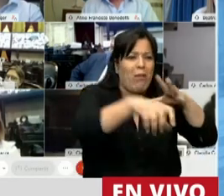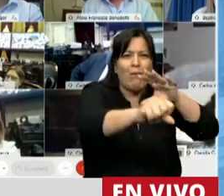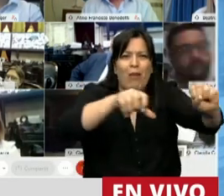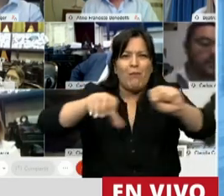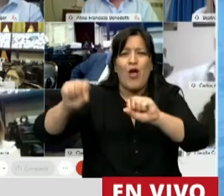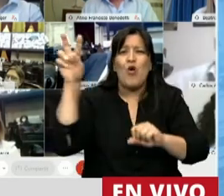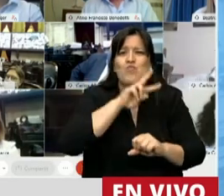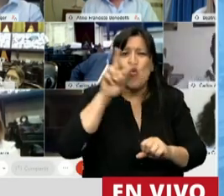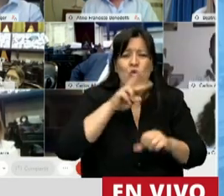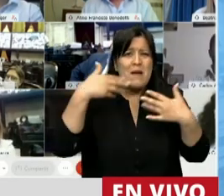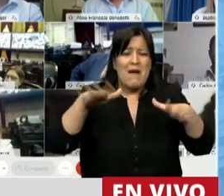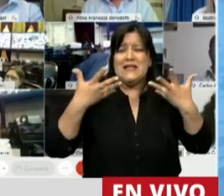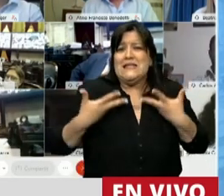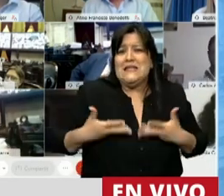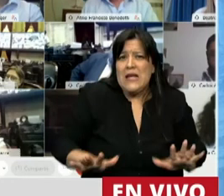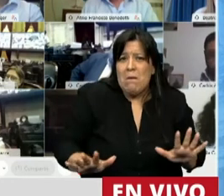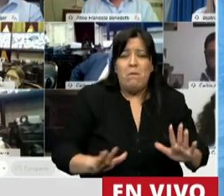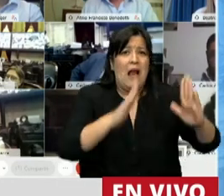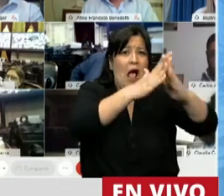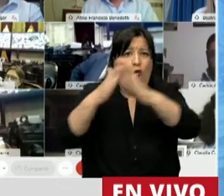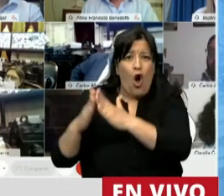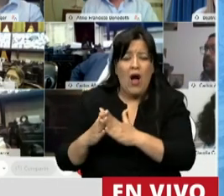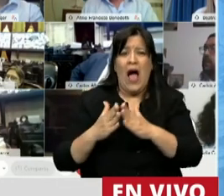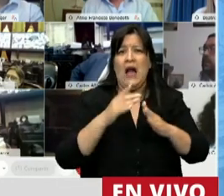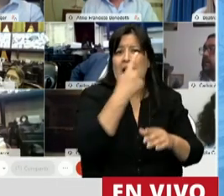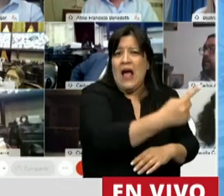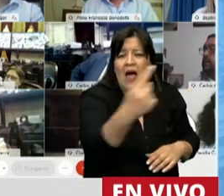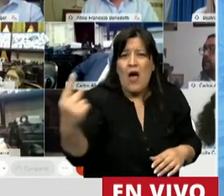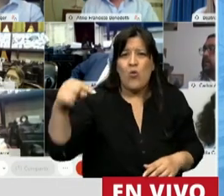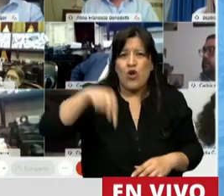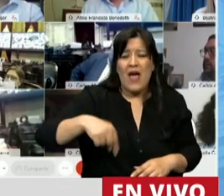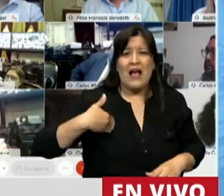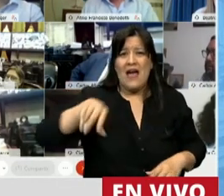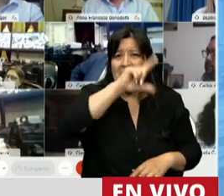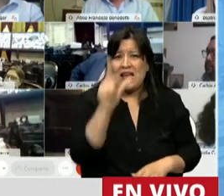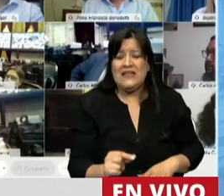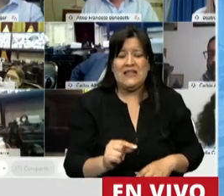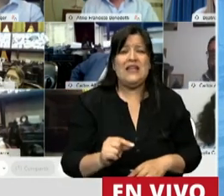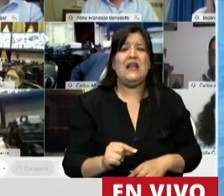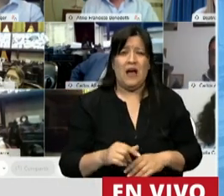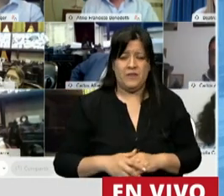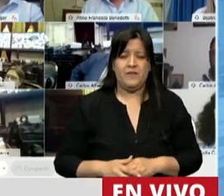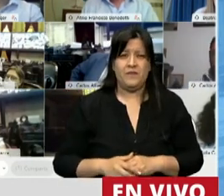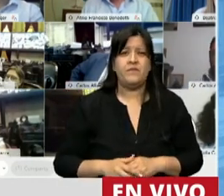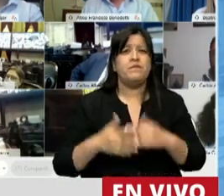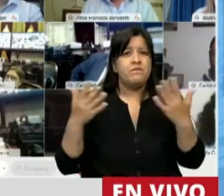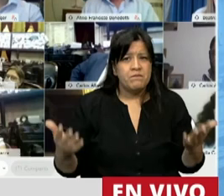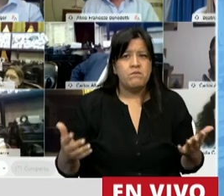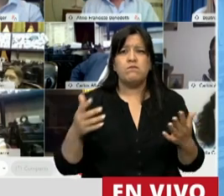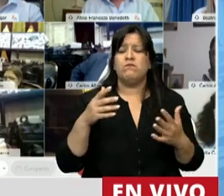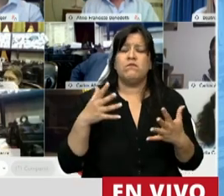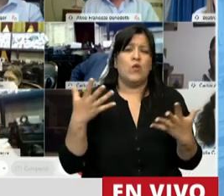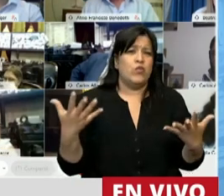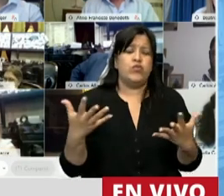más sencillas. En cada hogar, en cada hogar en la Argentina, en toda la Argentina, realizan el